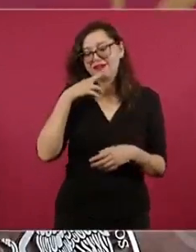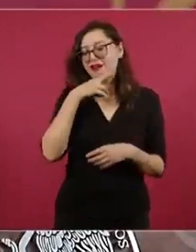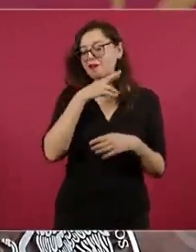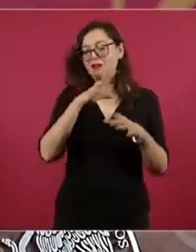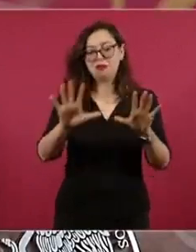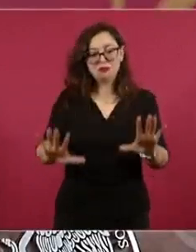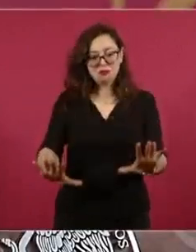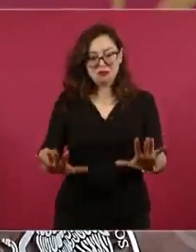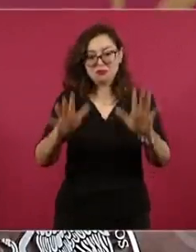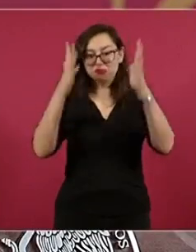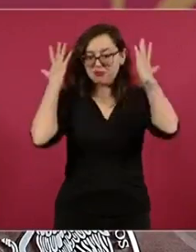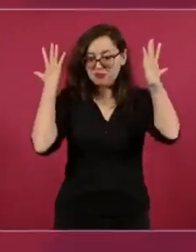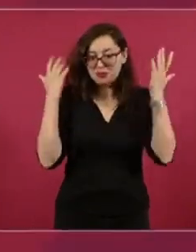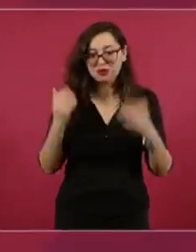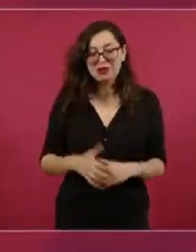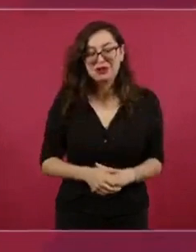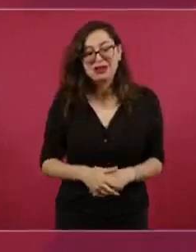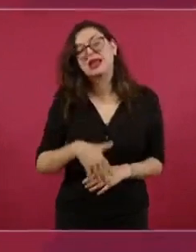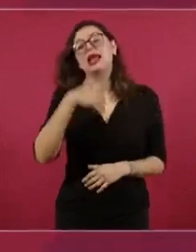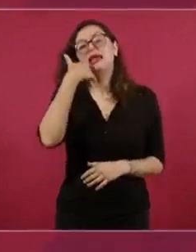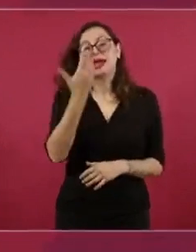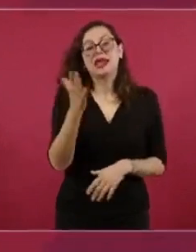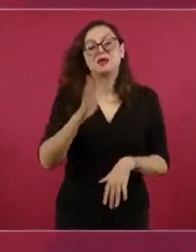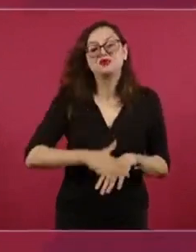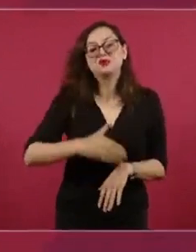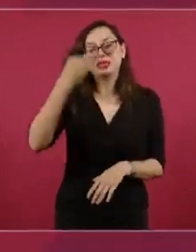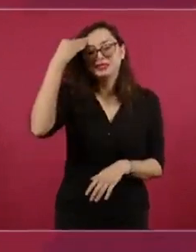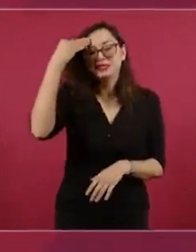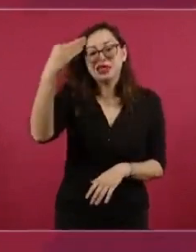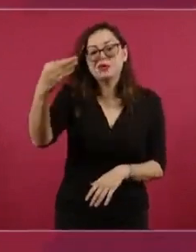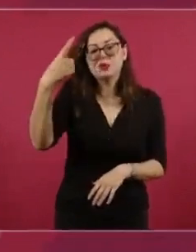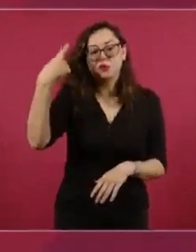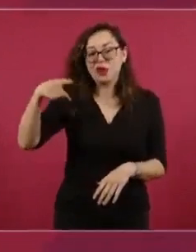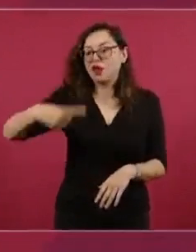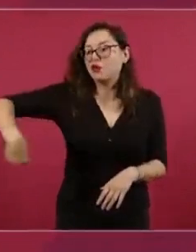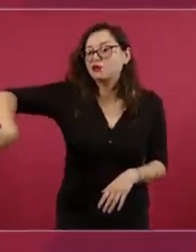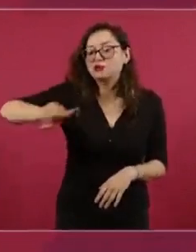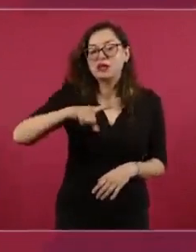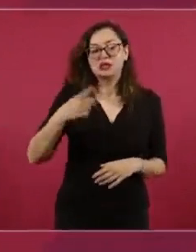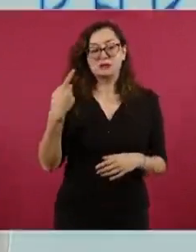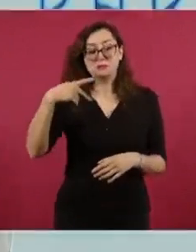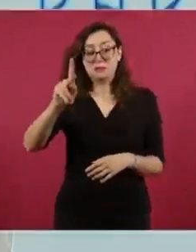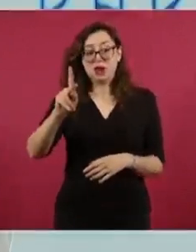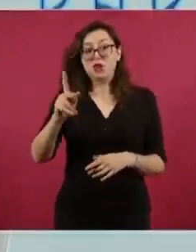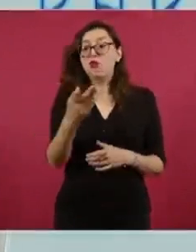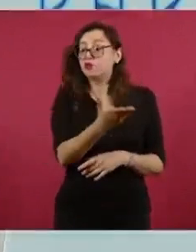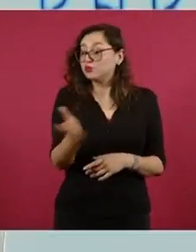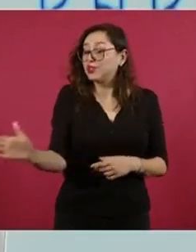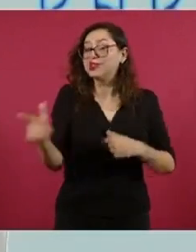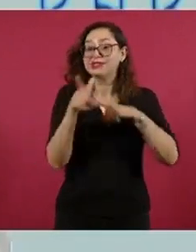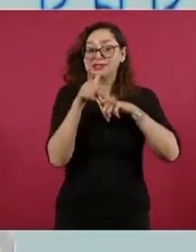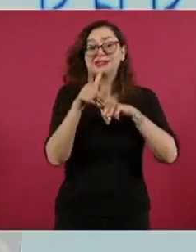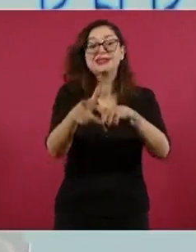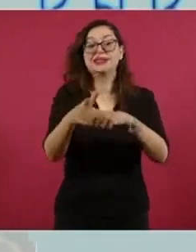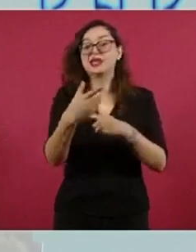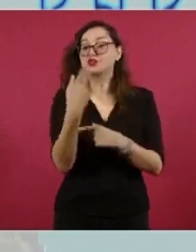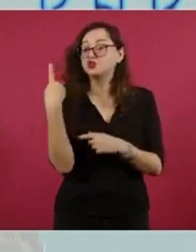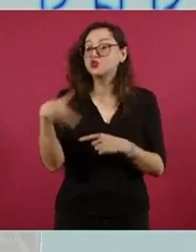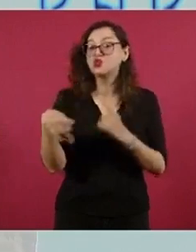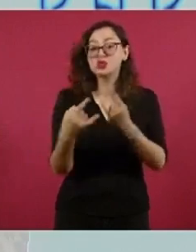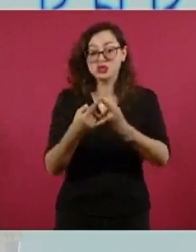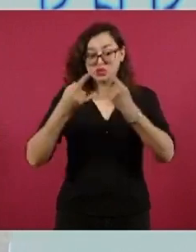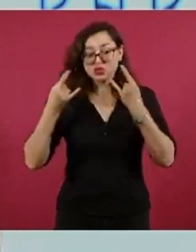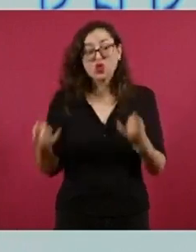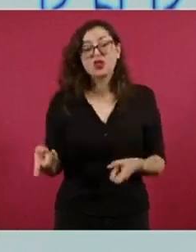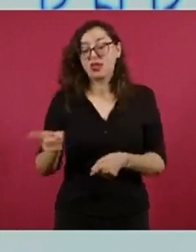y quisiéramos tener más tiempo para poder hacer tantas y tantas cosas. Pero ustedes son los protagonistas, ustedes son los que escriben esa historia y escriben